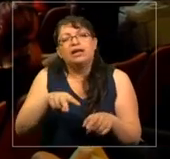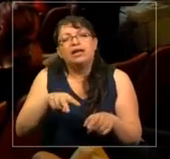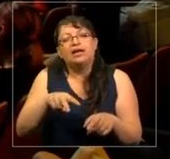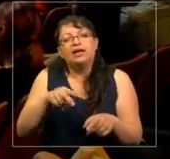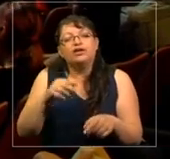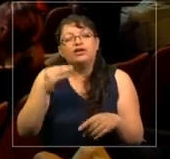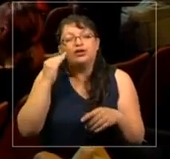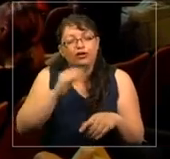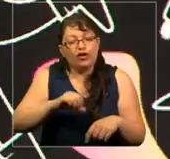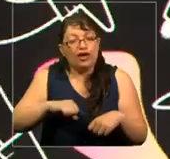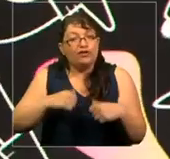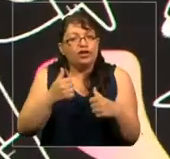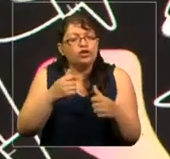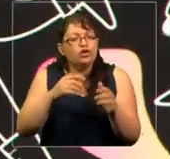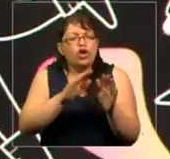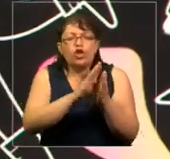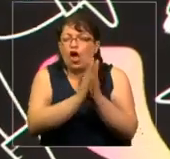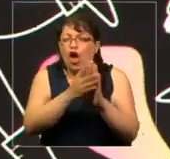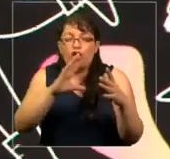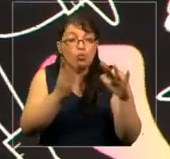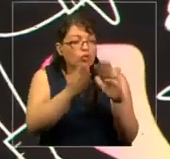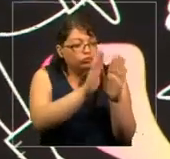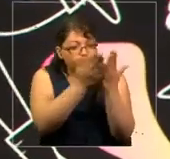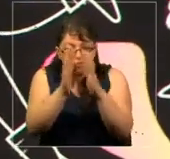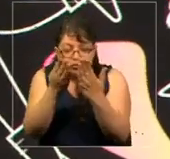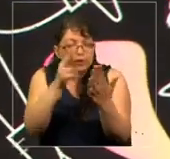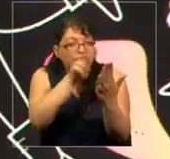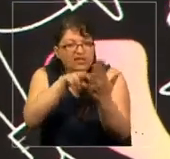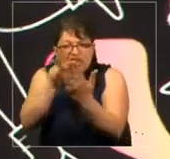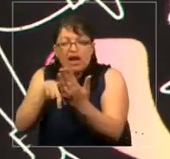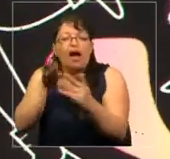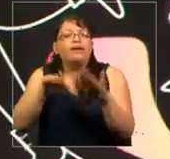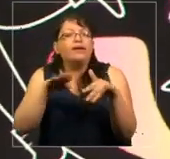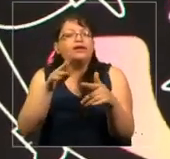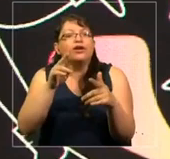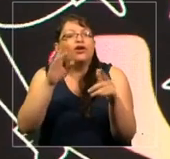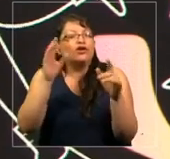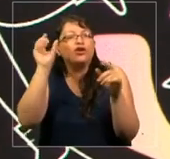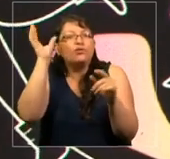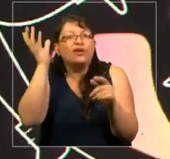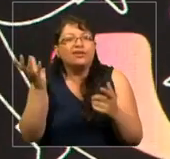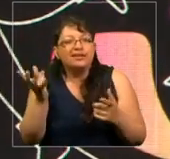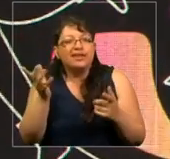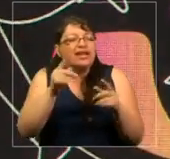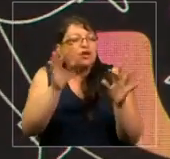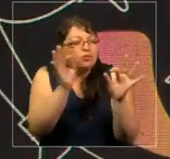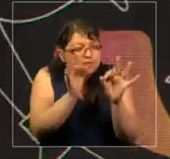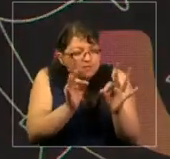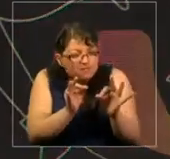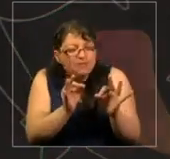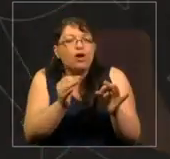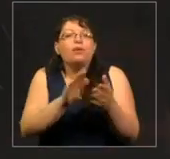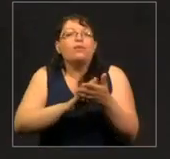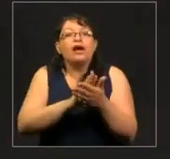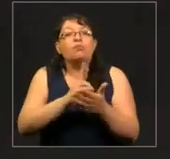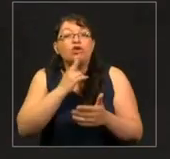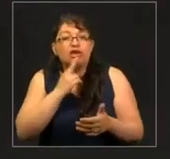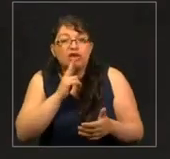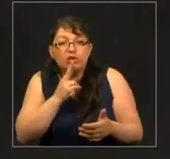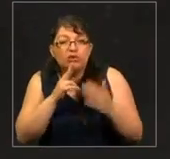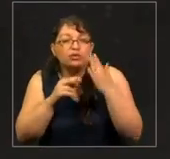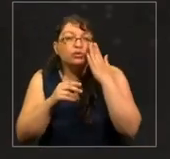todo el mundo, incluso cuando a veces no entendía cada detalle específico, por ejemplo, de Rusia,